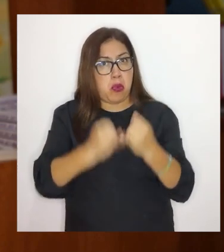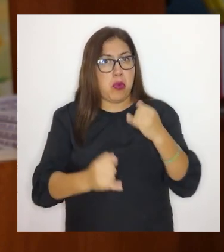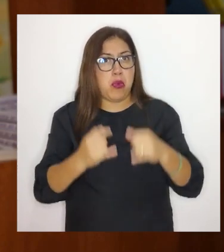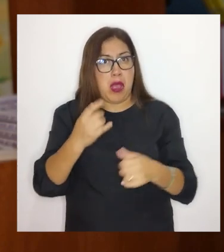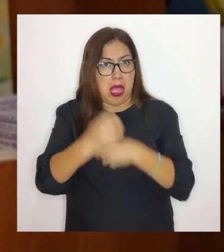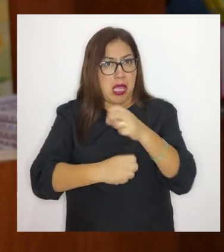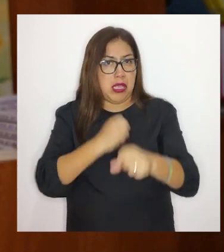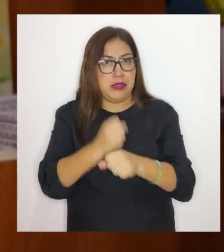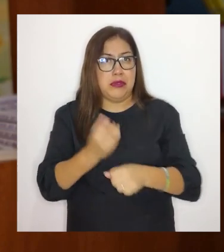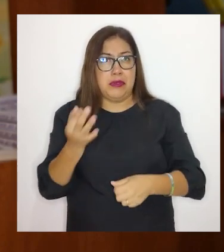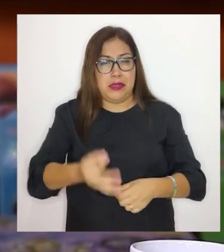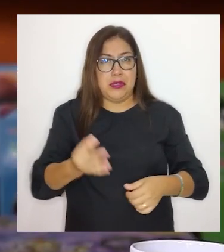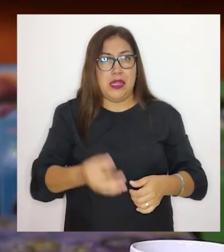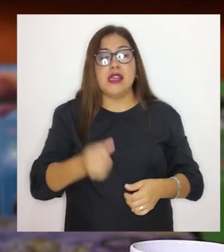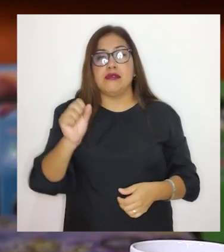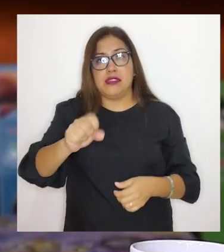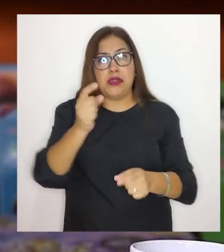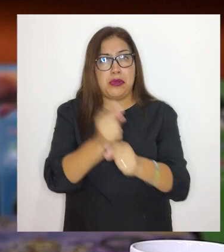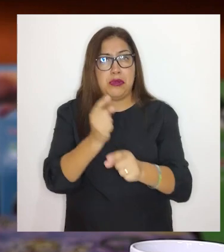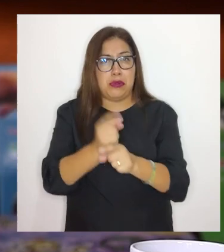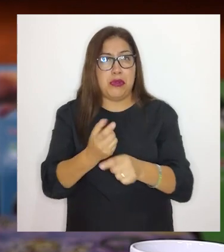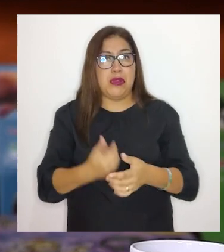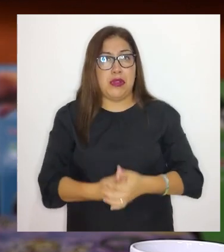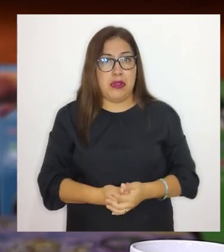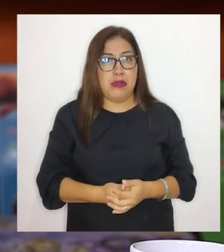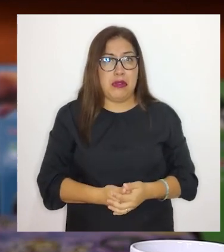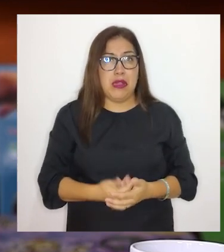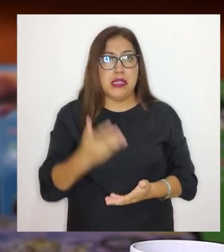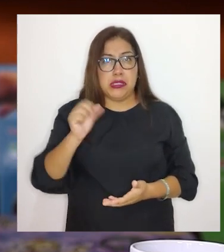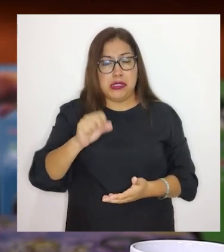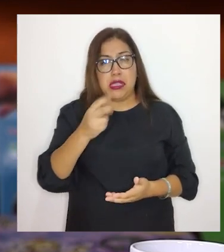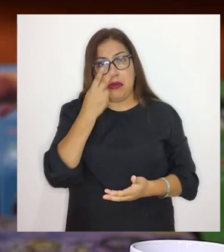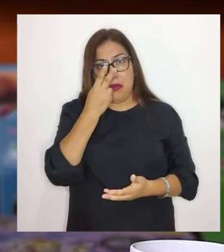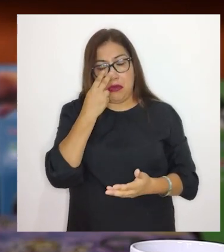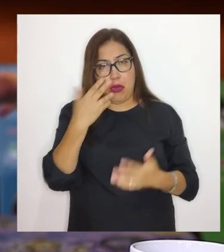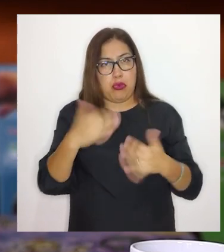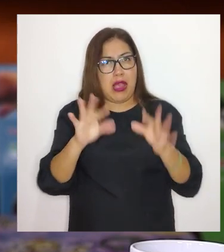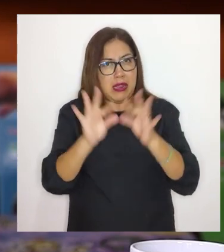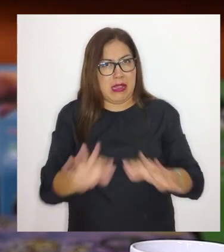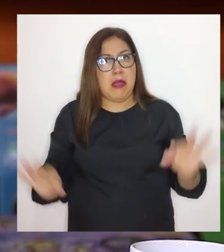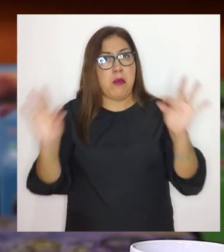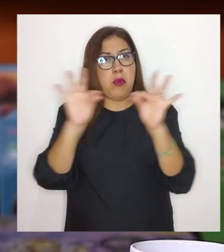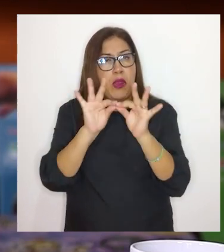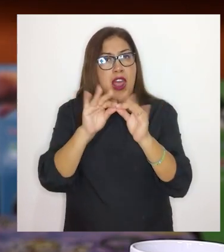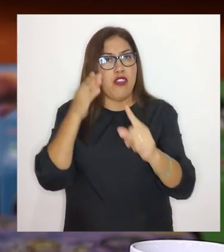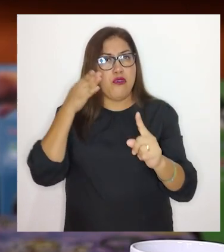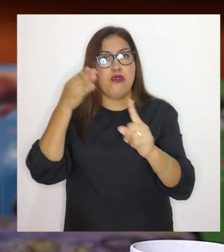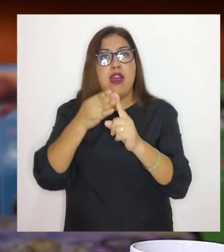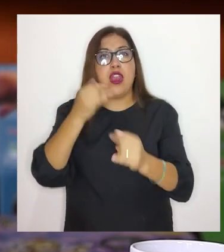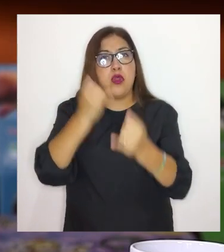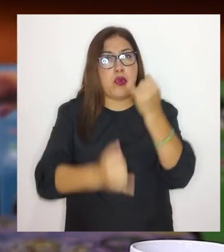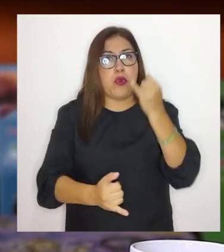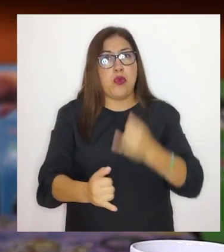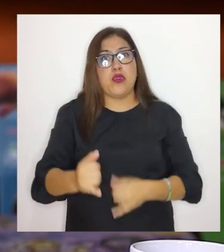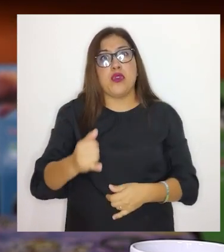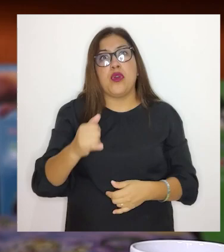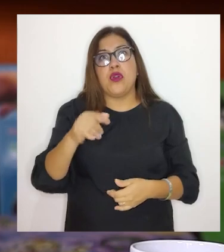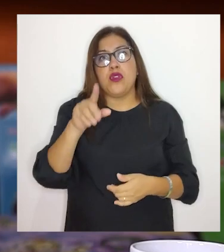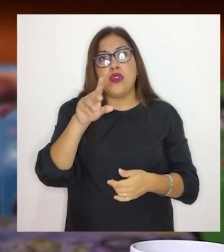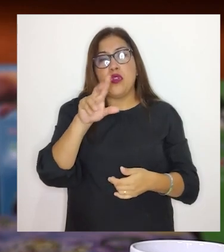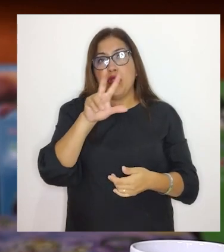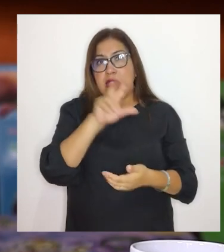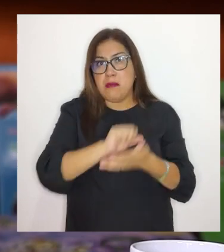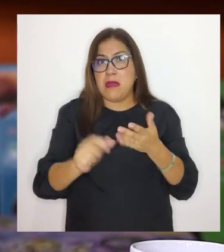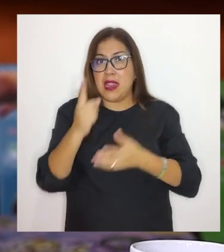tiempos, ¿no? Sí, es correcto. Se ha dado saltos importantes y muy especialmente en el último trimestre